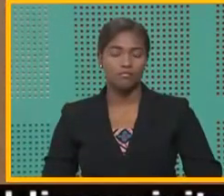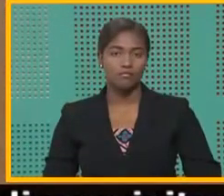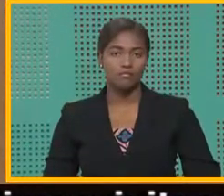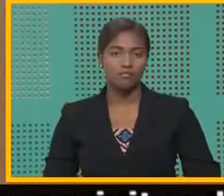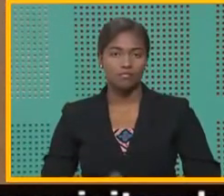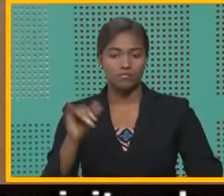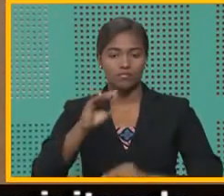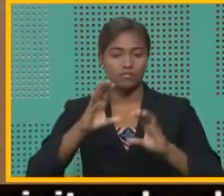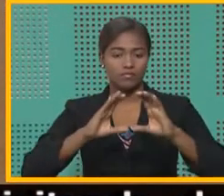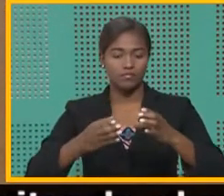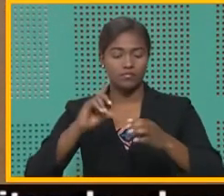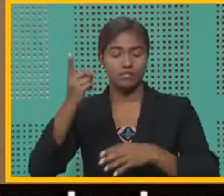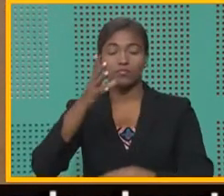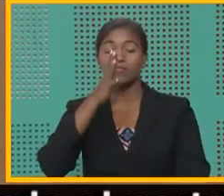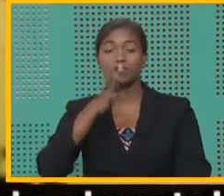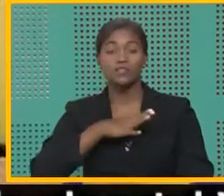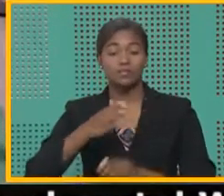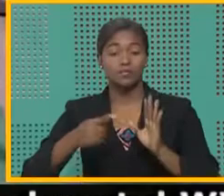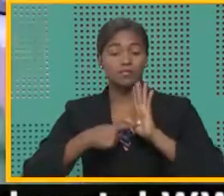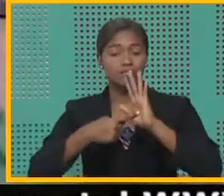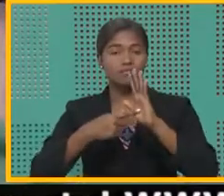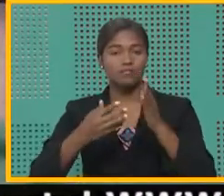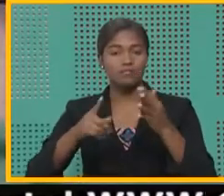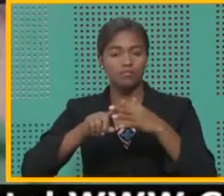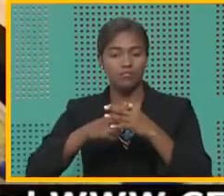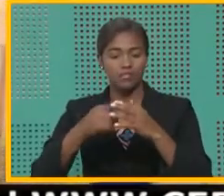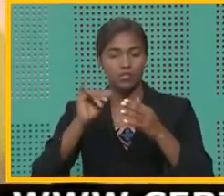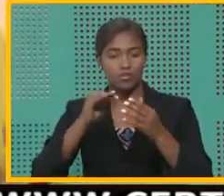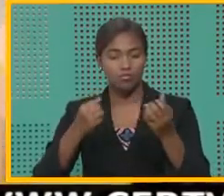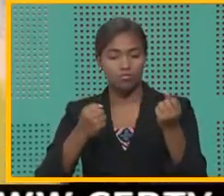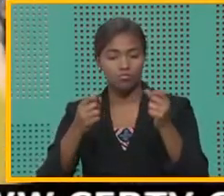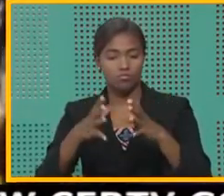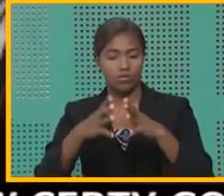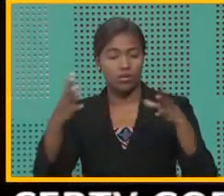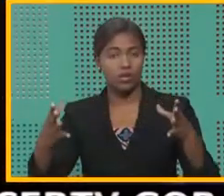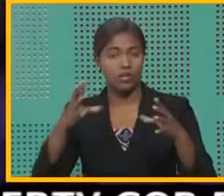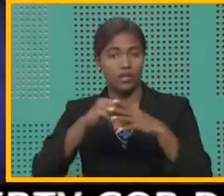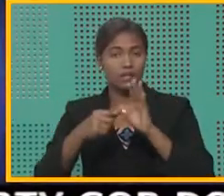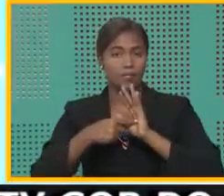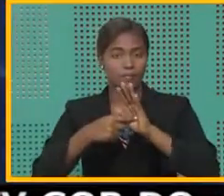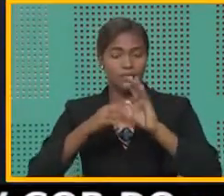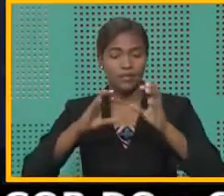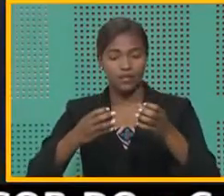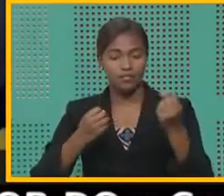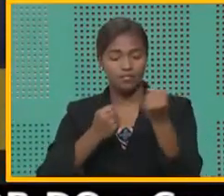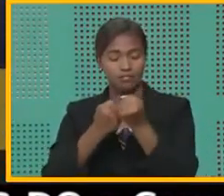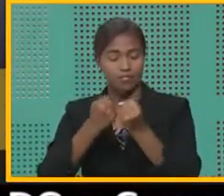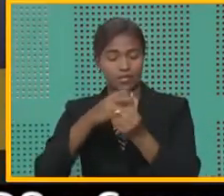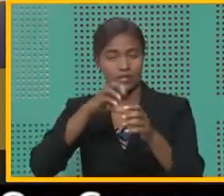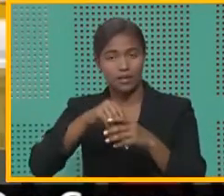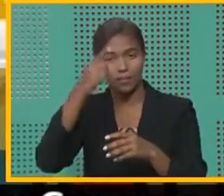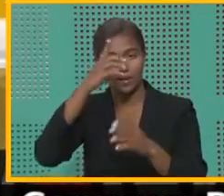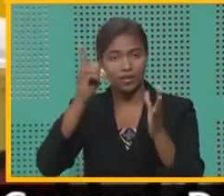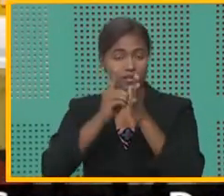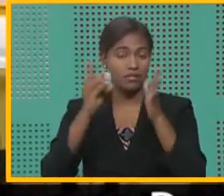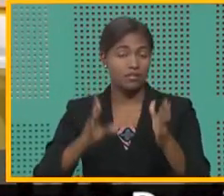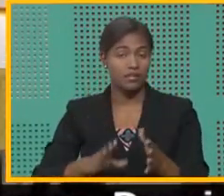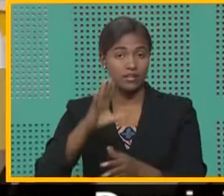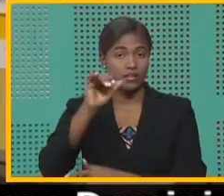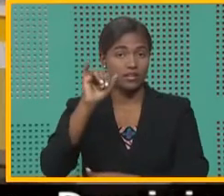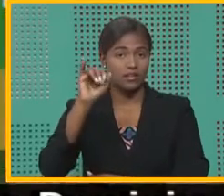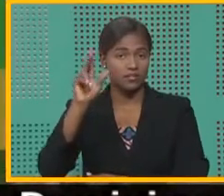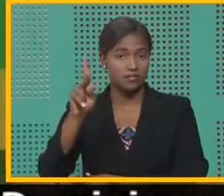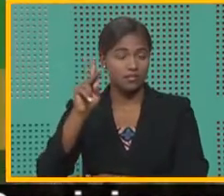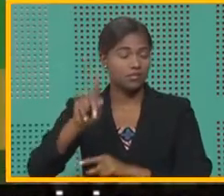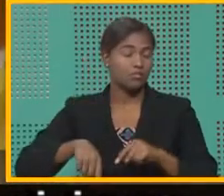Amigos, el despacho de la Primera Dama presentó la creación y réplica del modelo del Centro de Atención Integral para la Discapacidad CAIT.